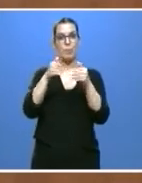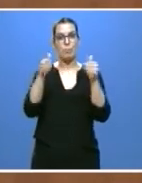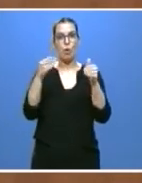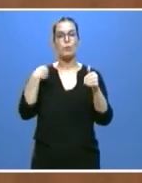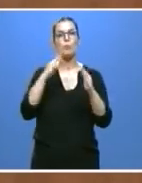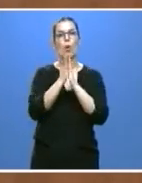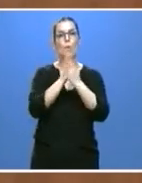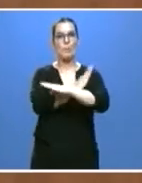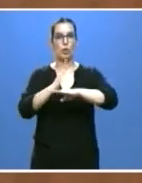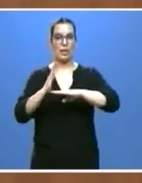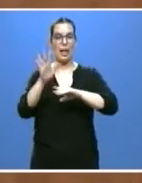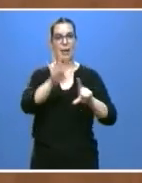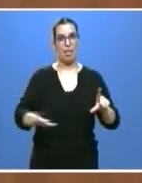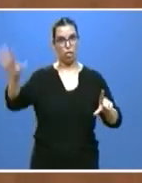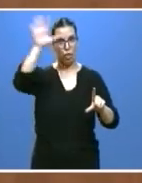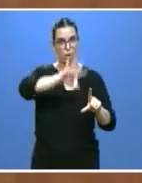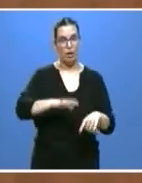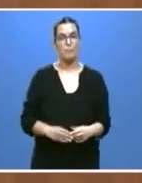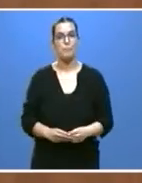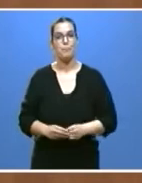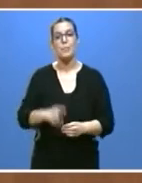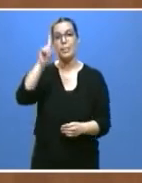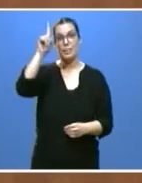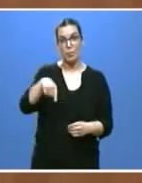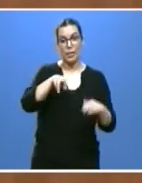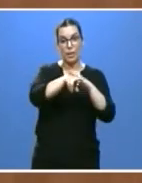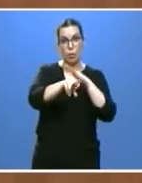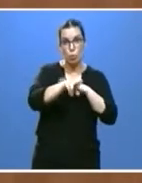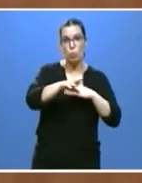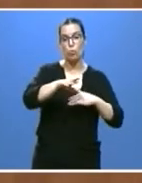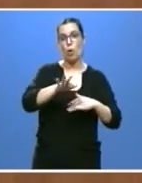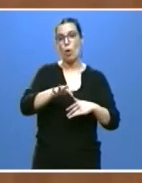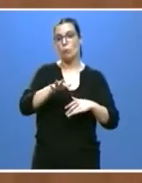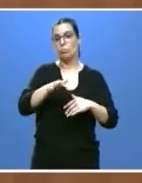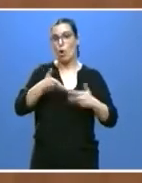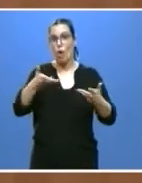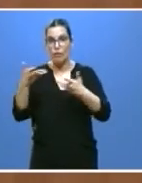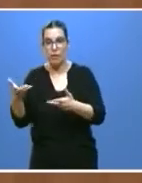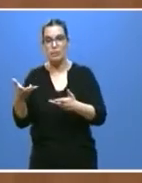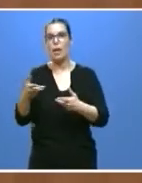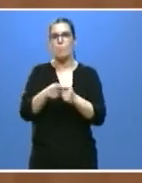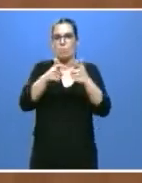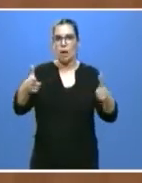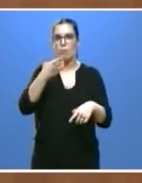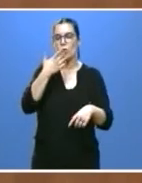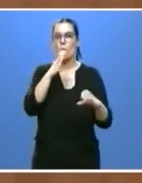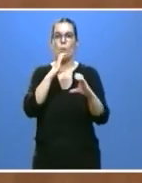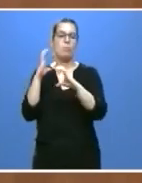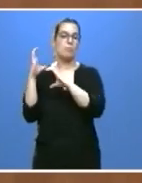Nacional. Y con el incremento también de nuestros recursos y nuestra oferta como el Museo de la Semana Santa de Zamora.